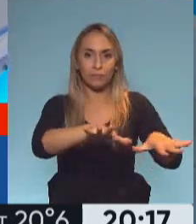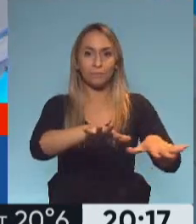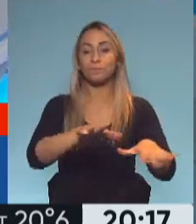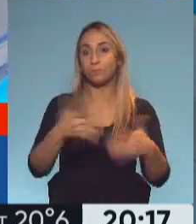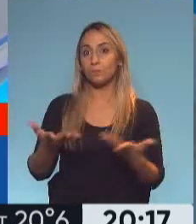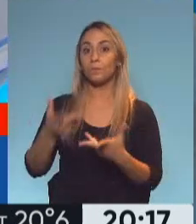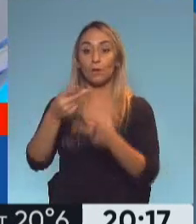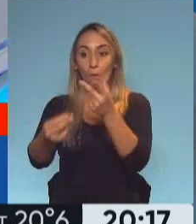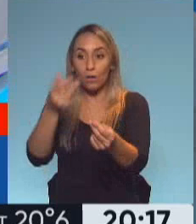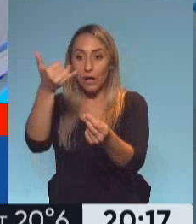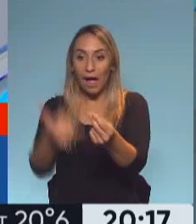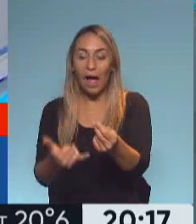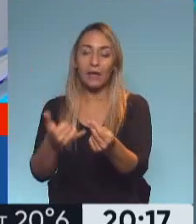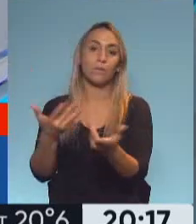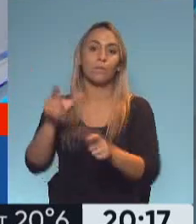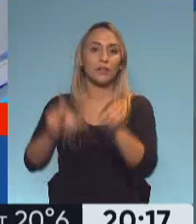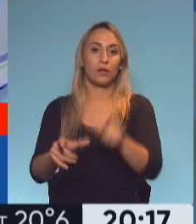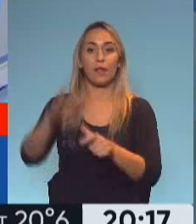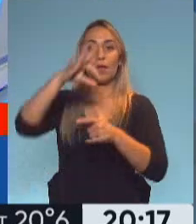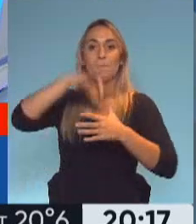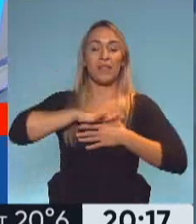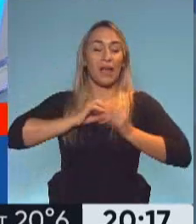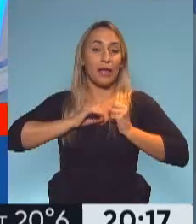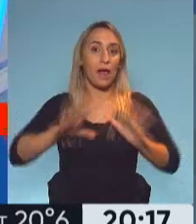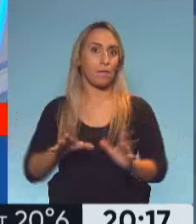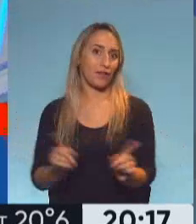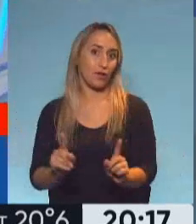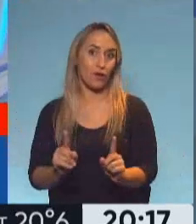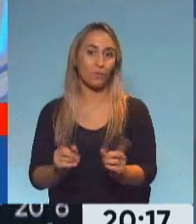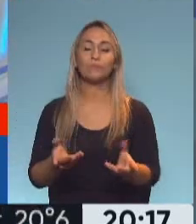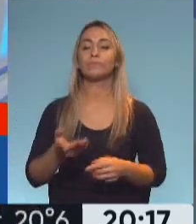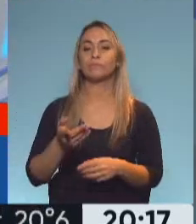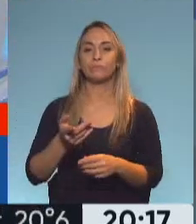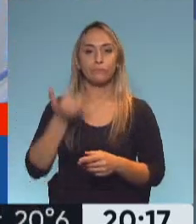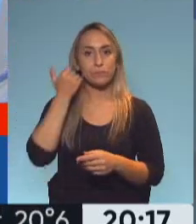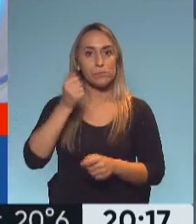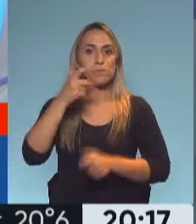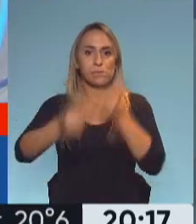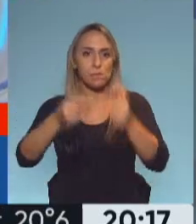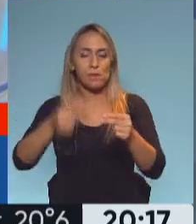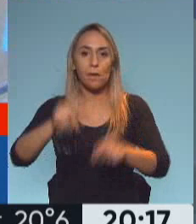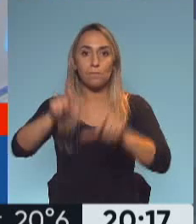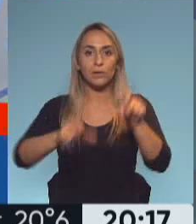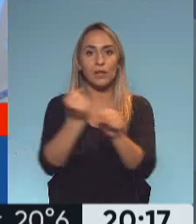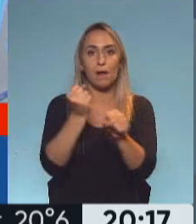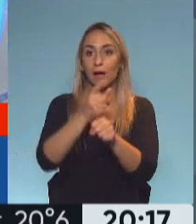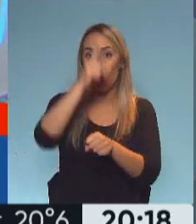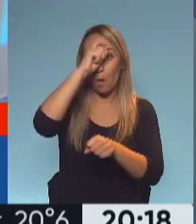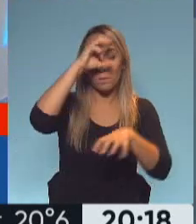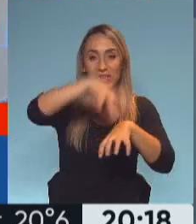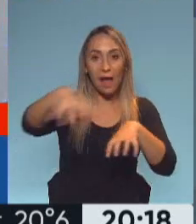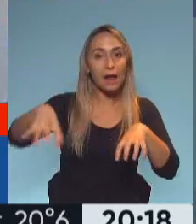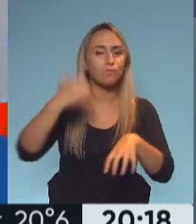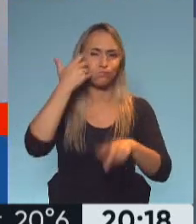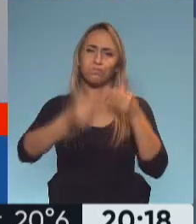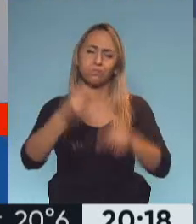manera grave que tienen las poblaciones. vacunamos a todos los trabajadores y trabajadoras de la salud. Siempre hay